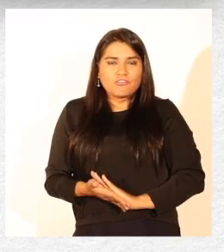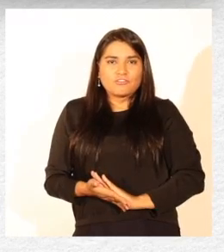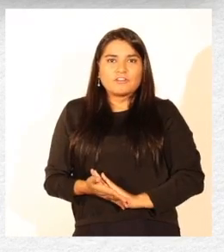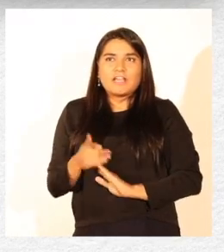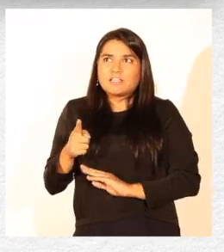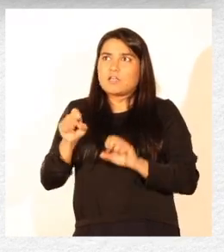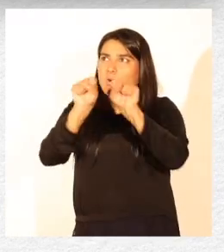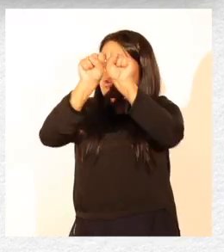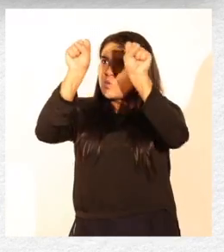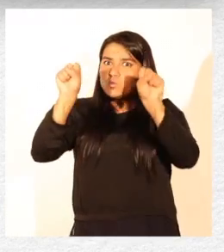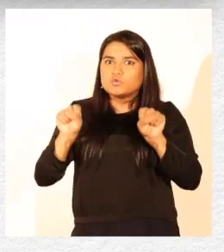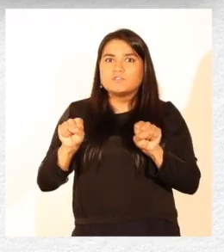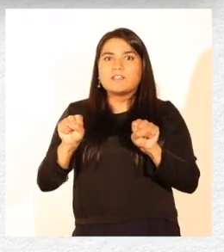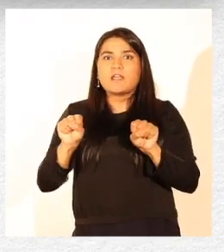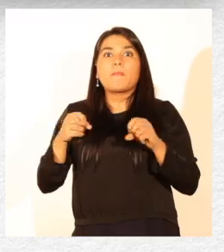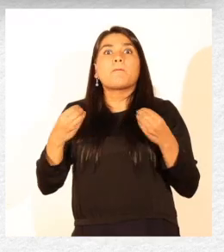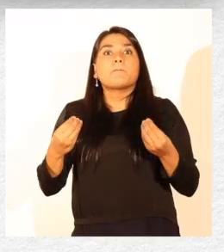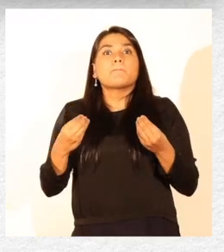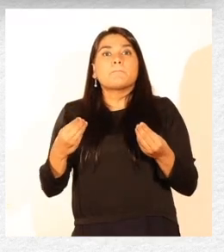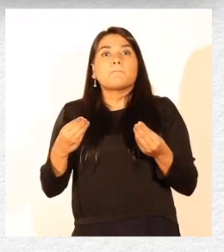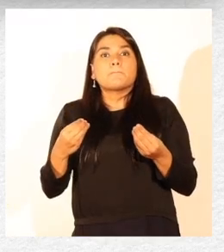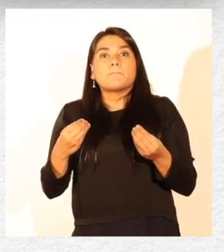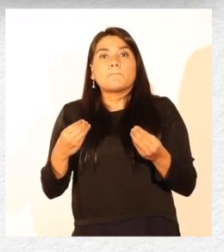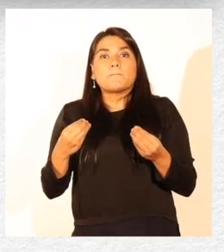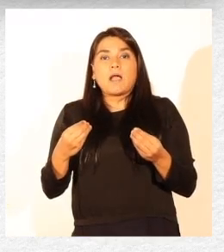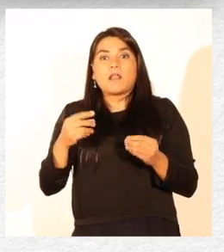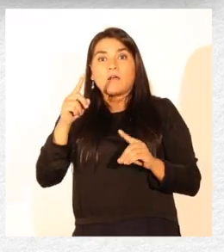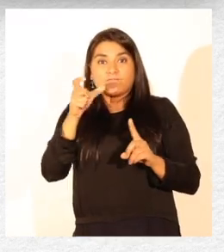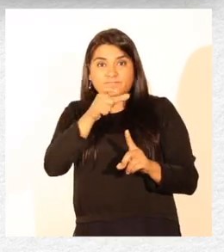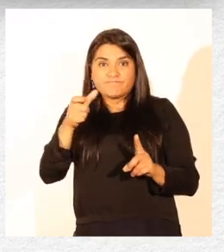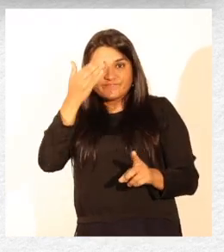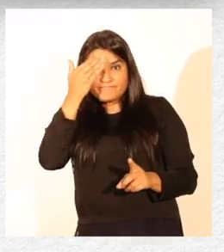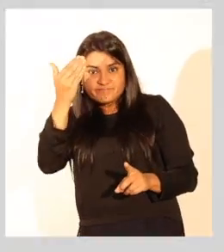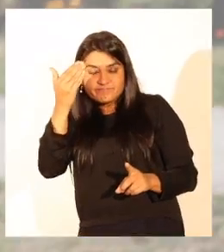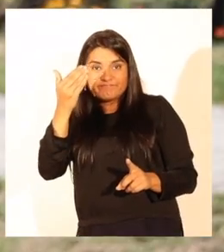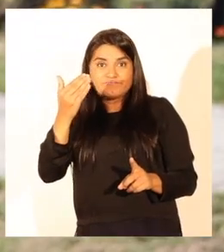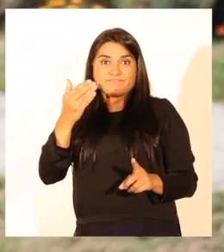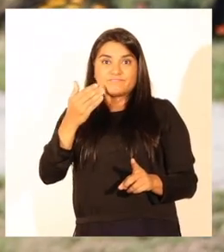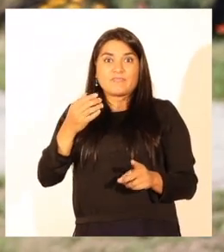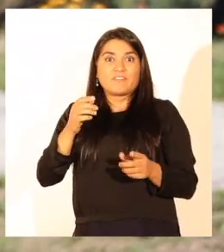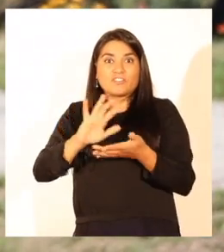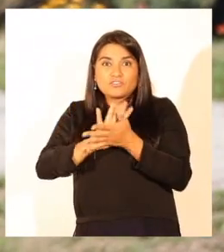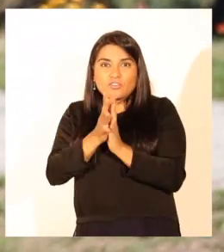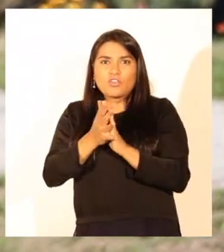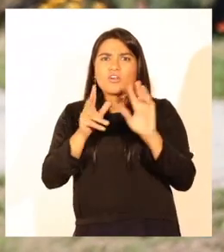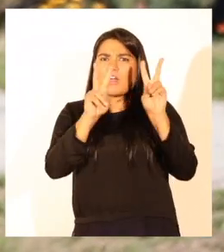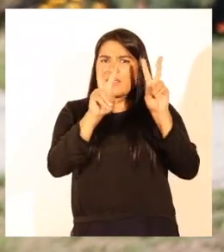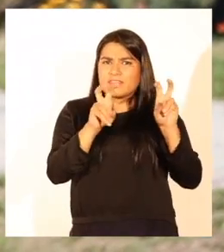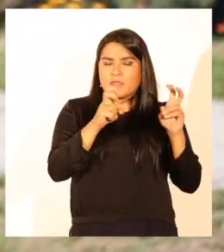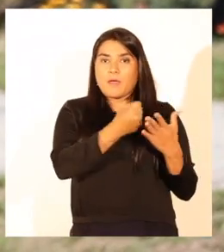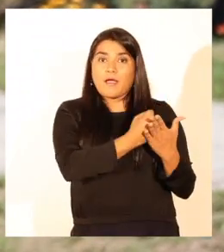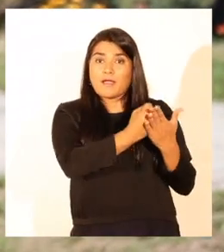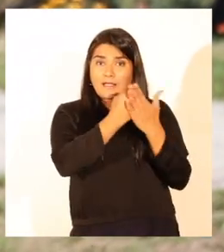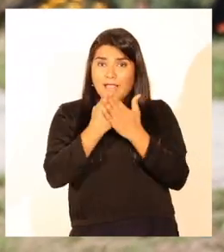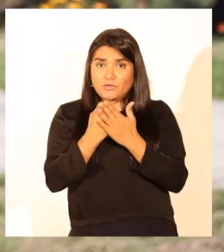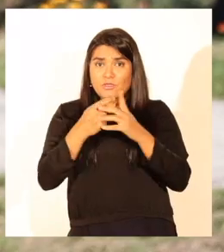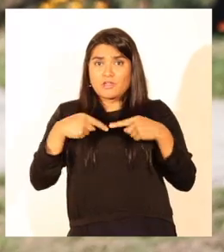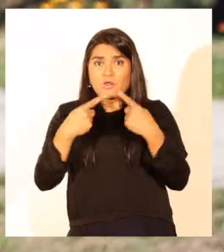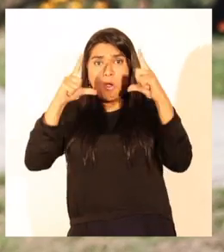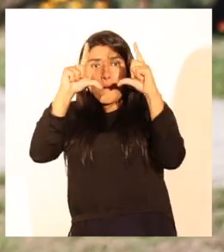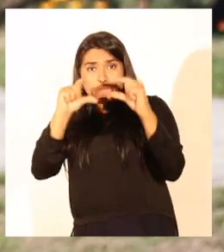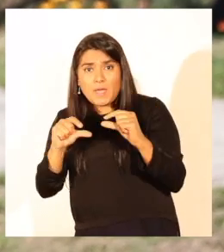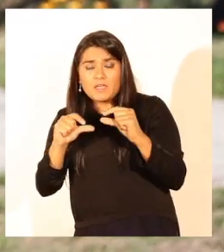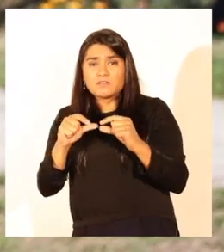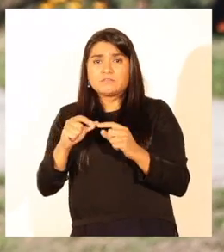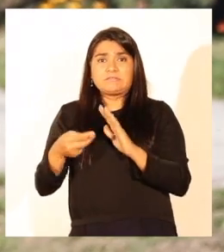un sistema de disuasión hacia los delincuentes. Todo lo que sea y que ayude a la